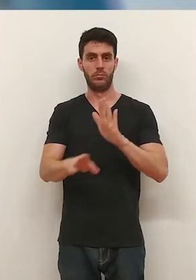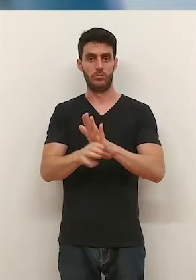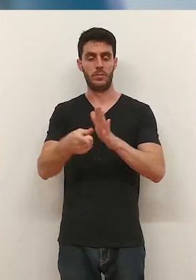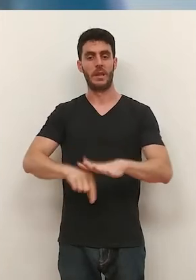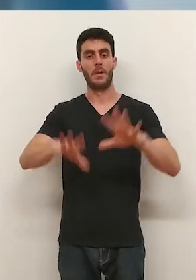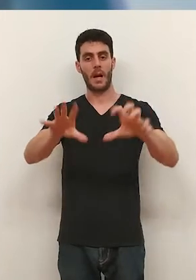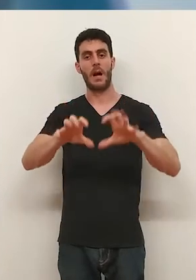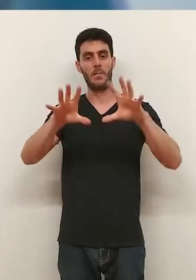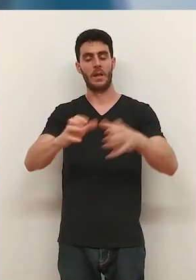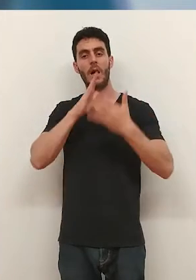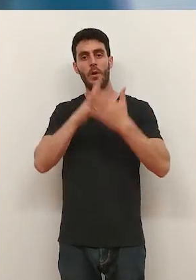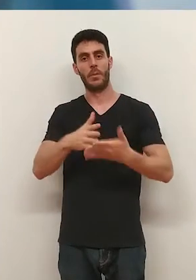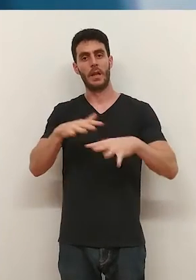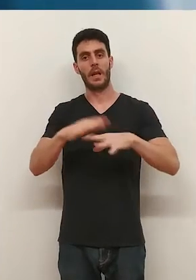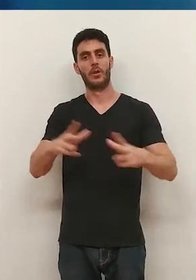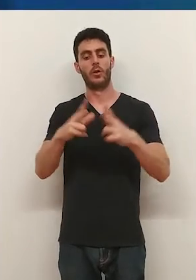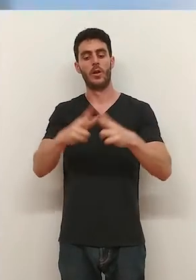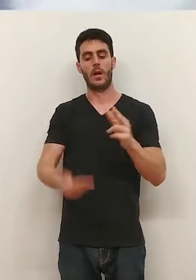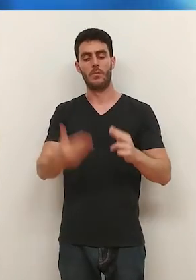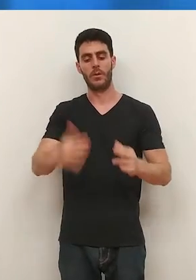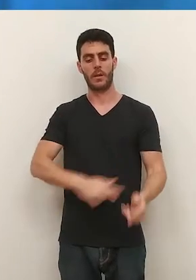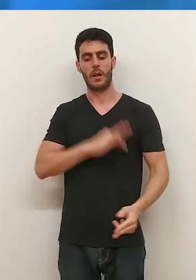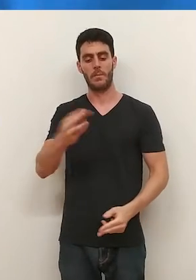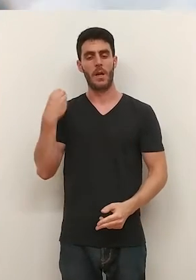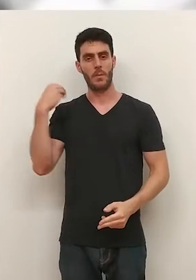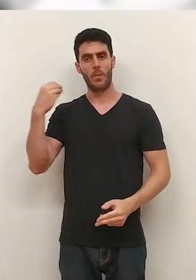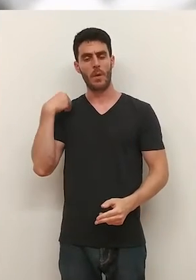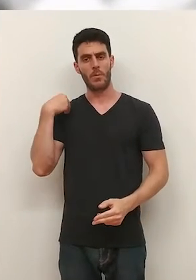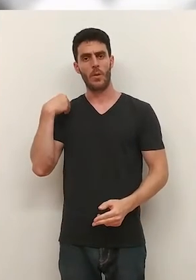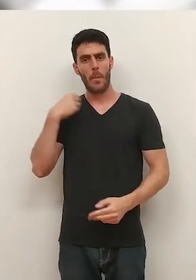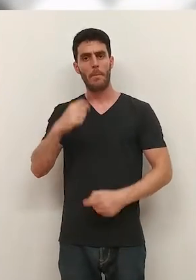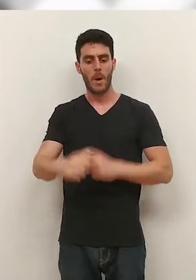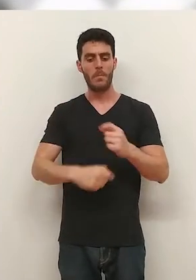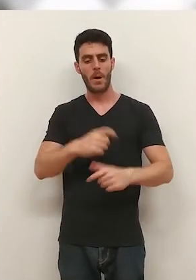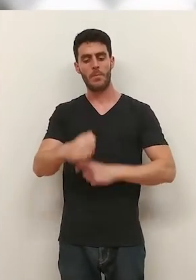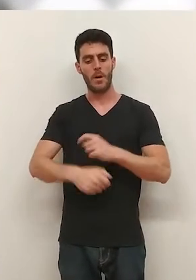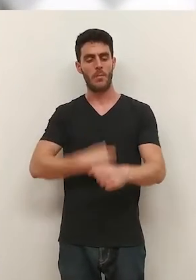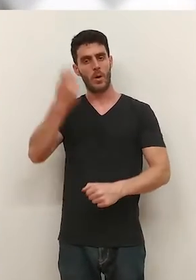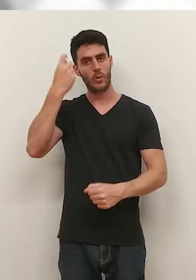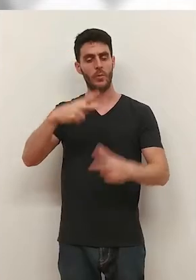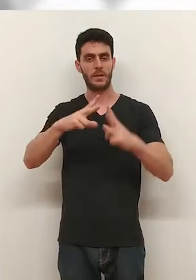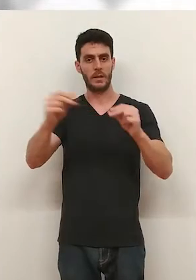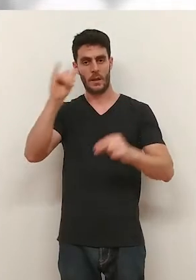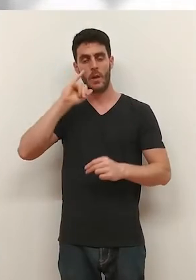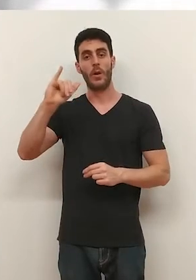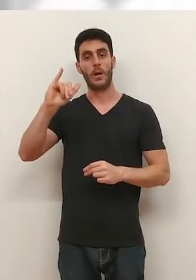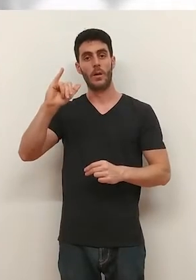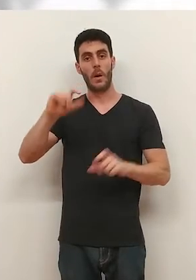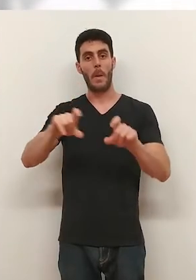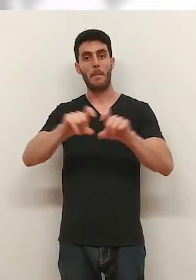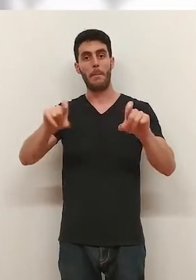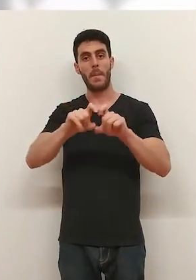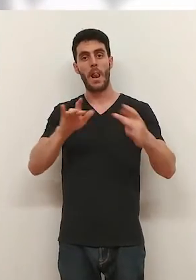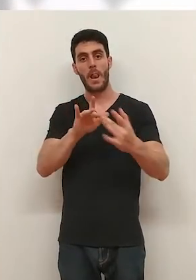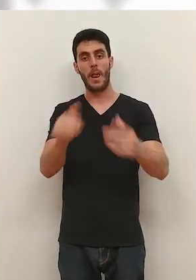constantemente y aprendan de lo que es estar hoy en día en redes. Un premio con larga trayectoria que acerca cada vez más a los alumnos de la